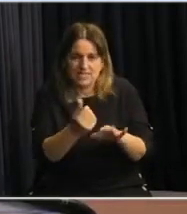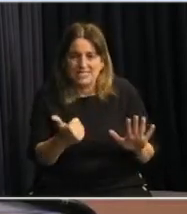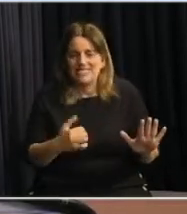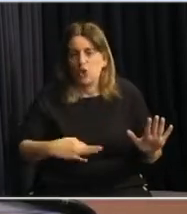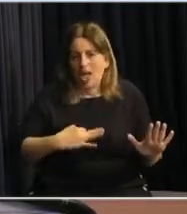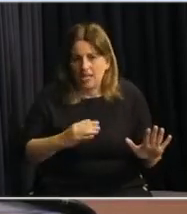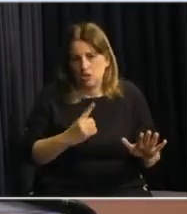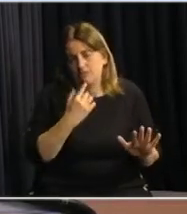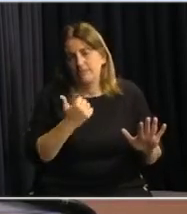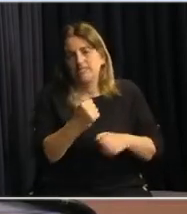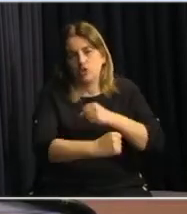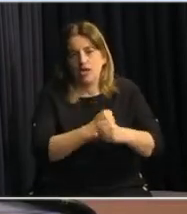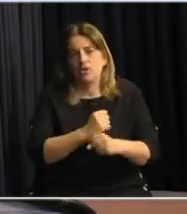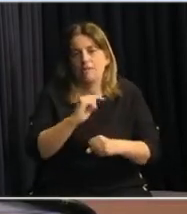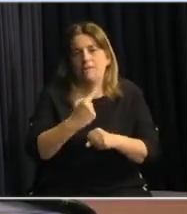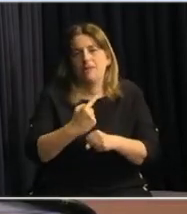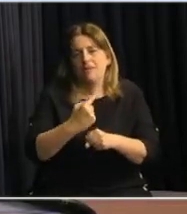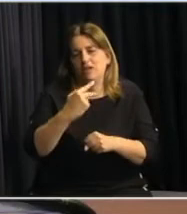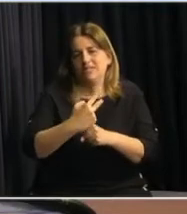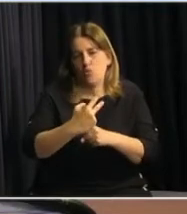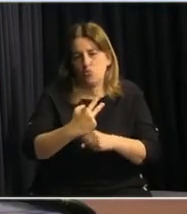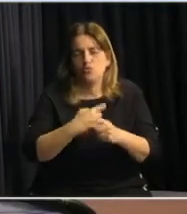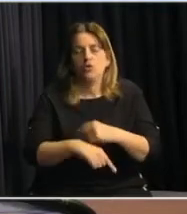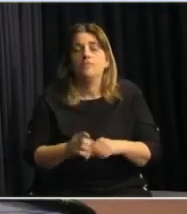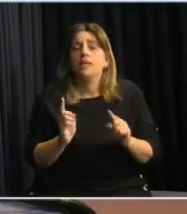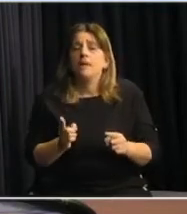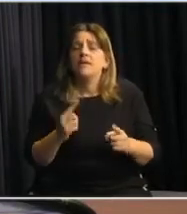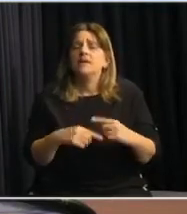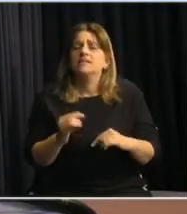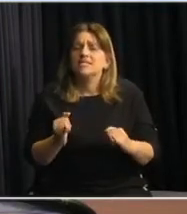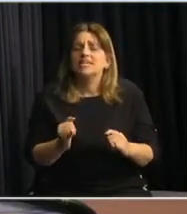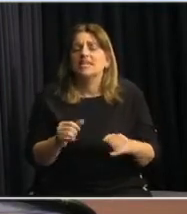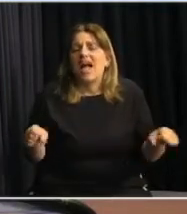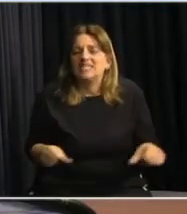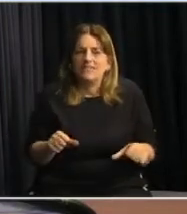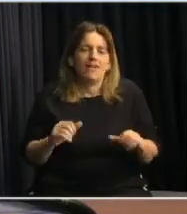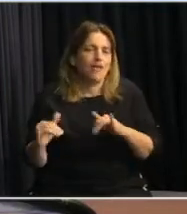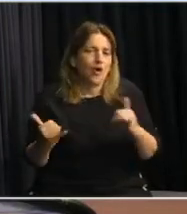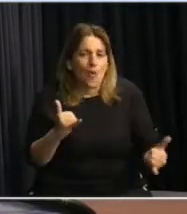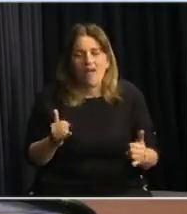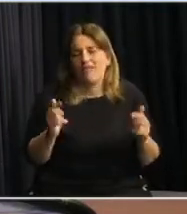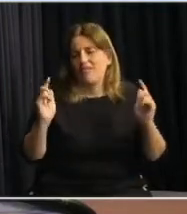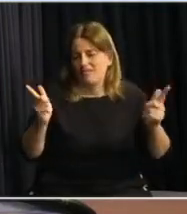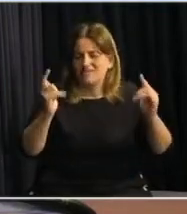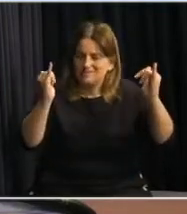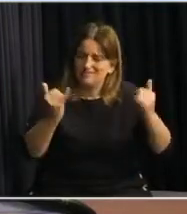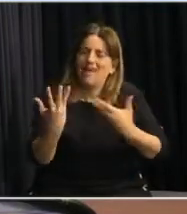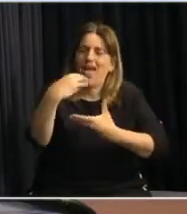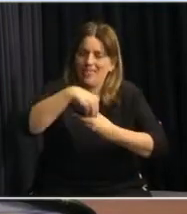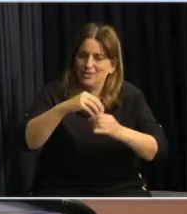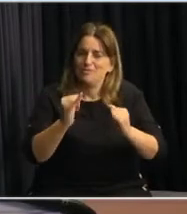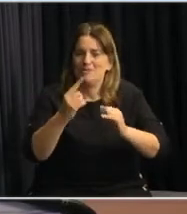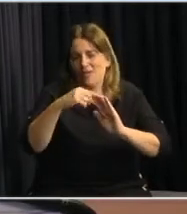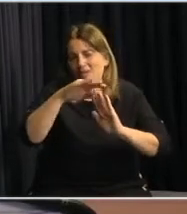de primero y de segundo, es un foco pedagógico sin perjuicio de actividades lúdicas y recreativas dentro de lo que las